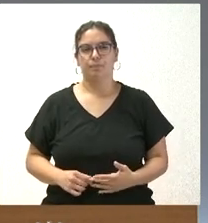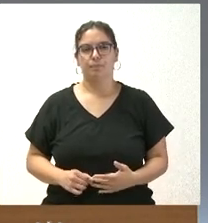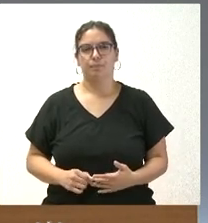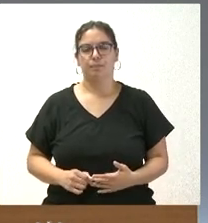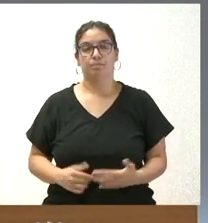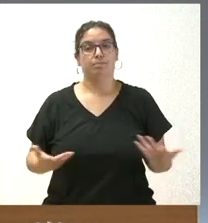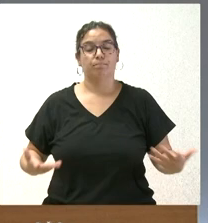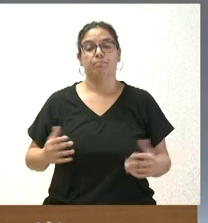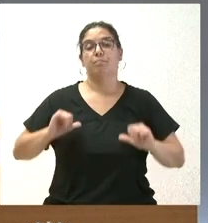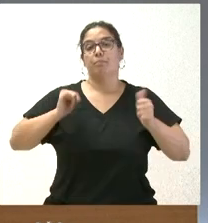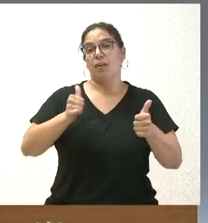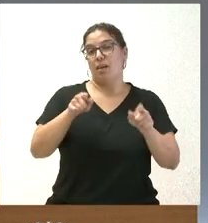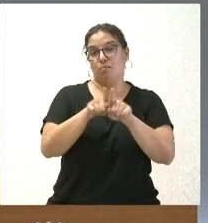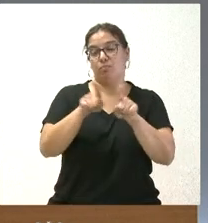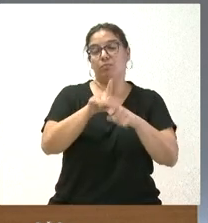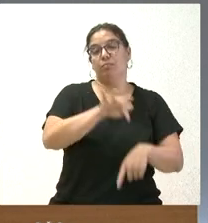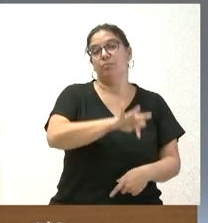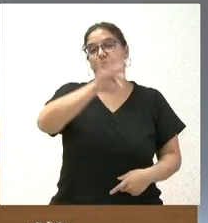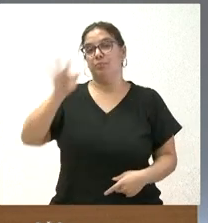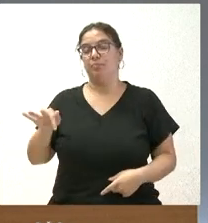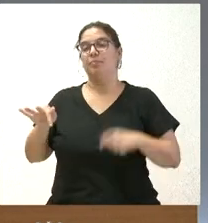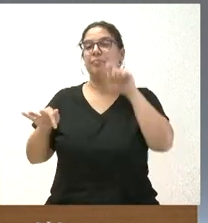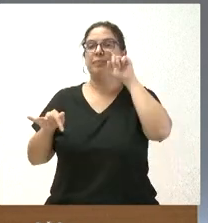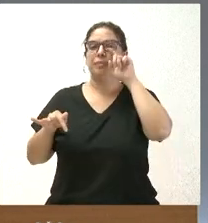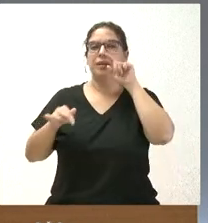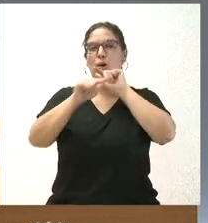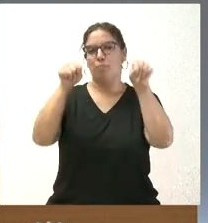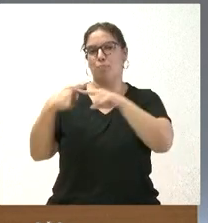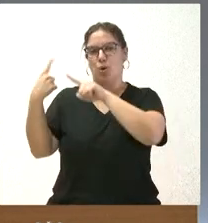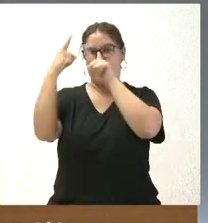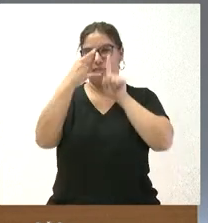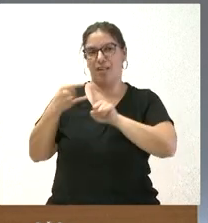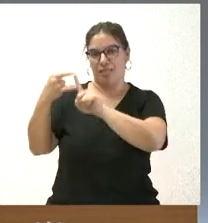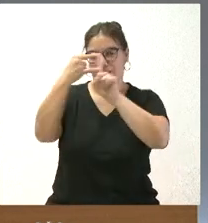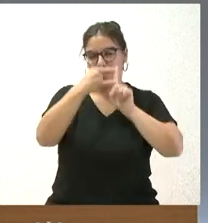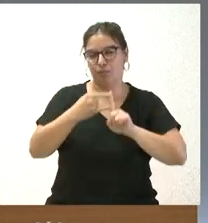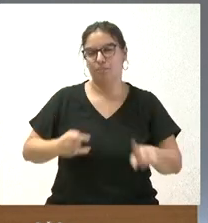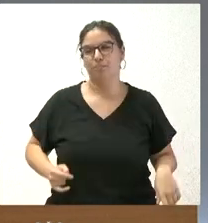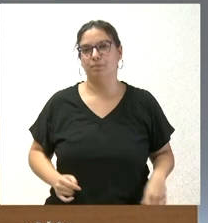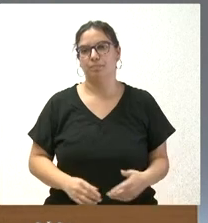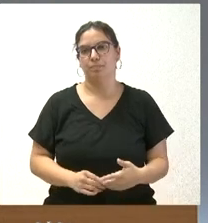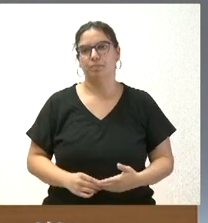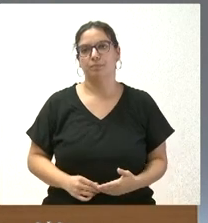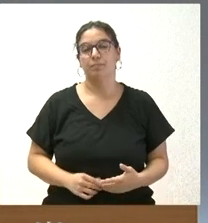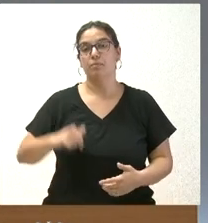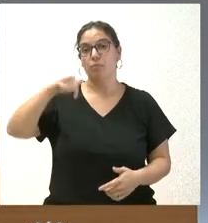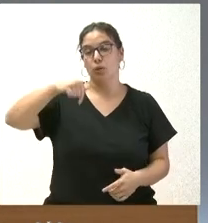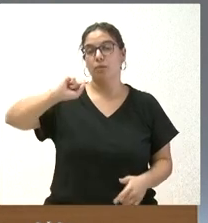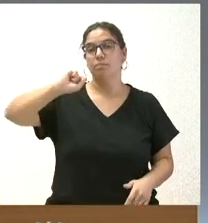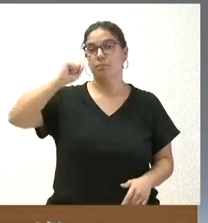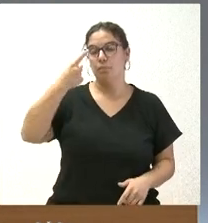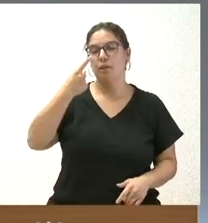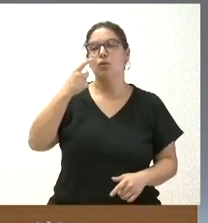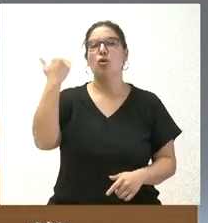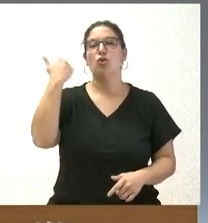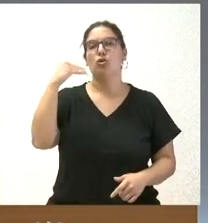Pues, abrimos, como siempre, el micrófono a los medios de las diferentes provincias de Castilla y León. Hoy comenzamos con